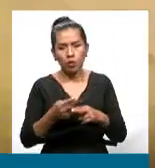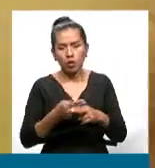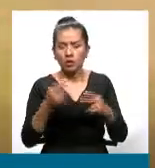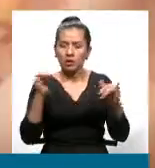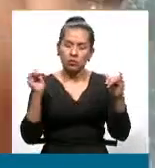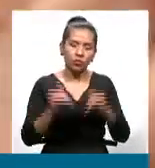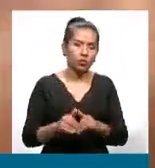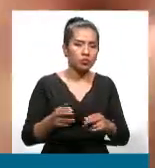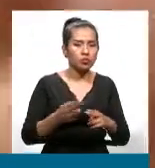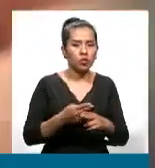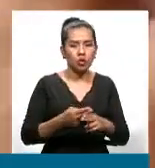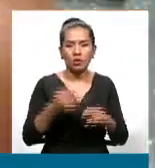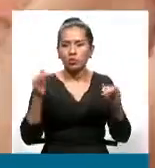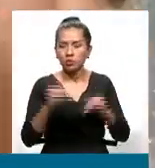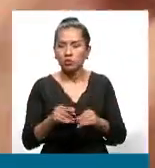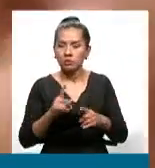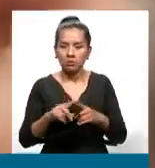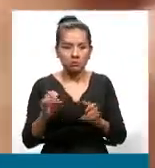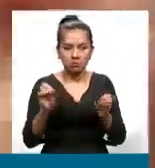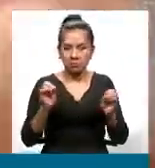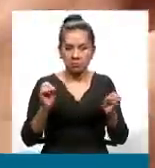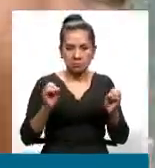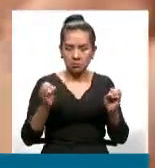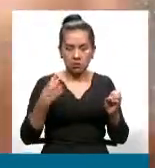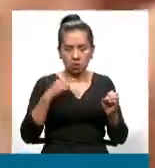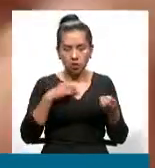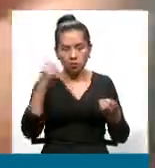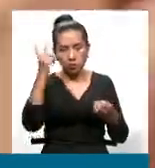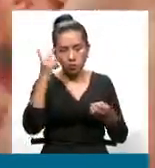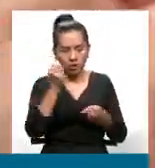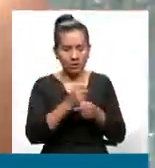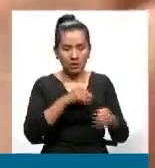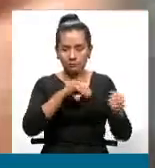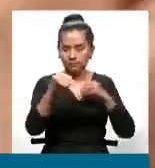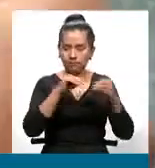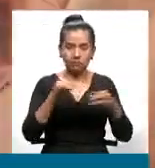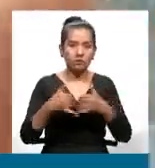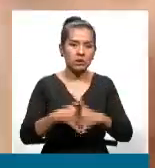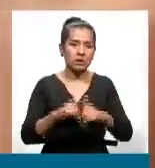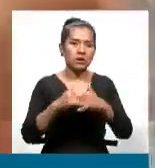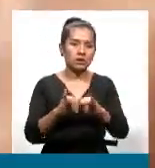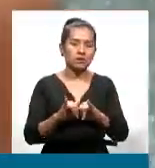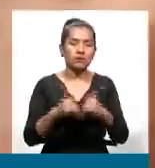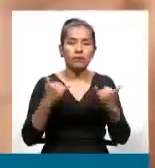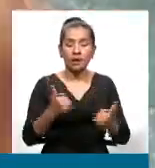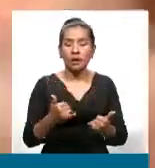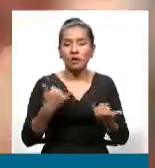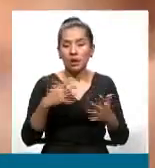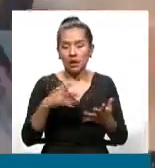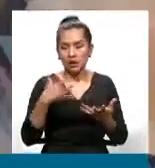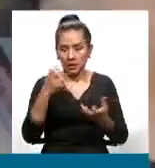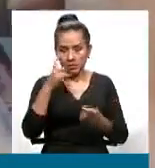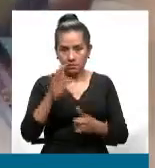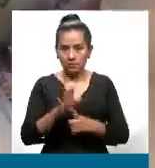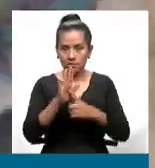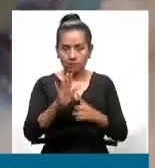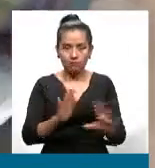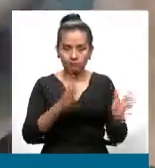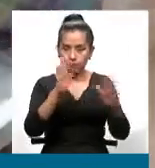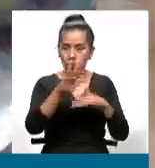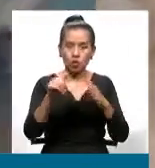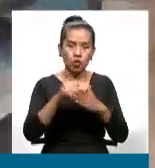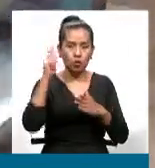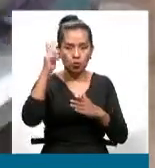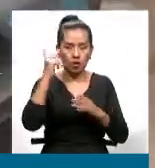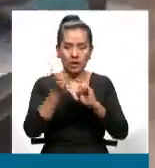Es justamente por las políticas que se van aplicando, ¿no? Entonces, ahí yo quisiera destacar que, bueno, la política cambiaria se va a